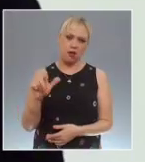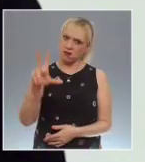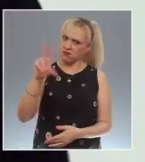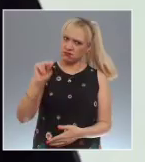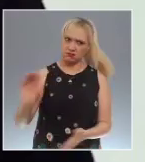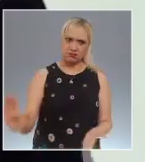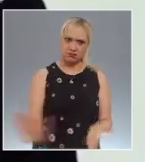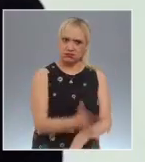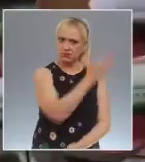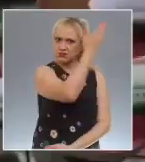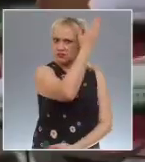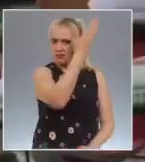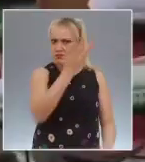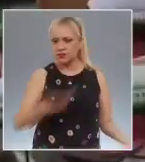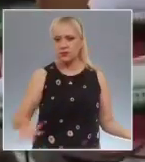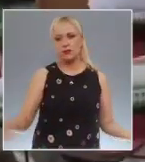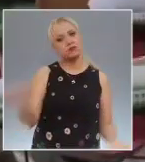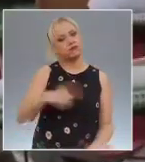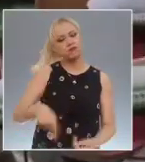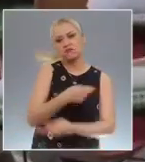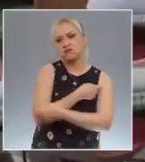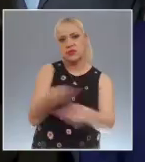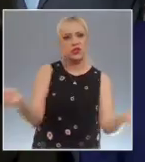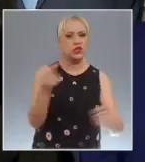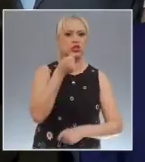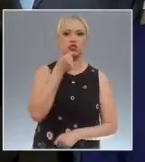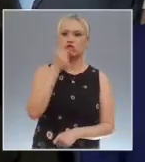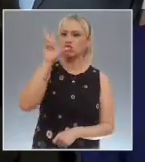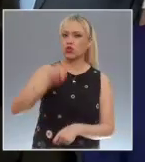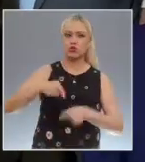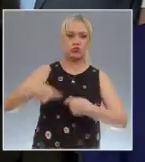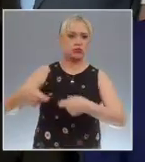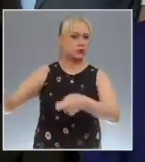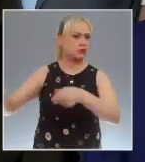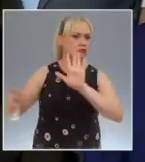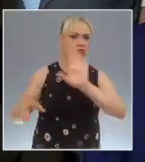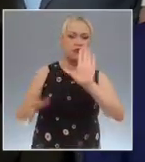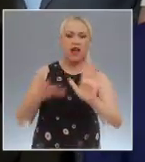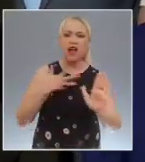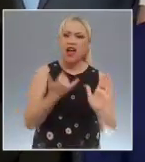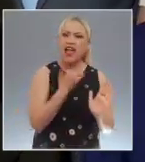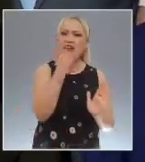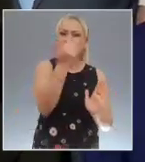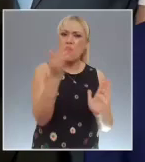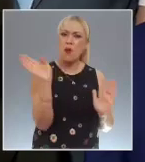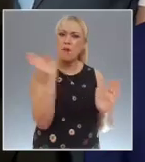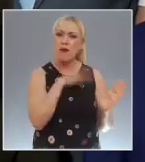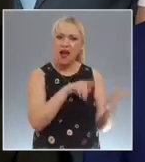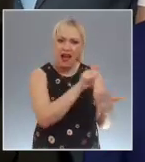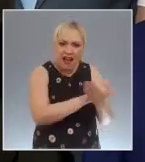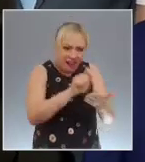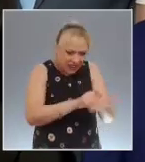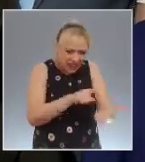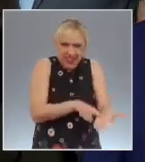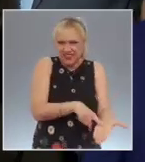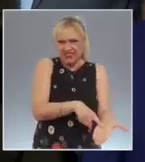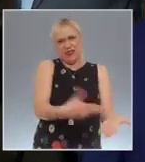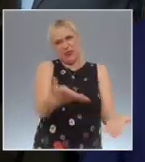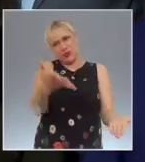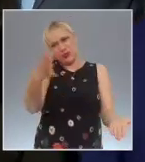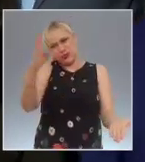pues contienen errores en diferentes asignaturas. Repletos de faltas de ortografía, usan literalmente